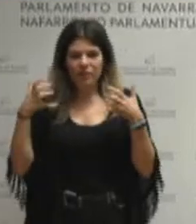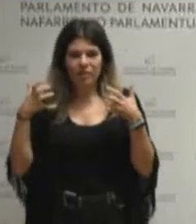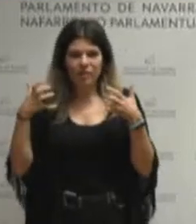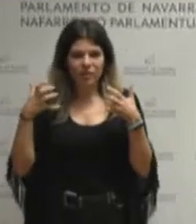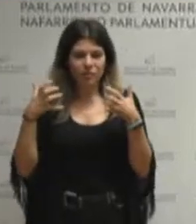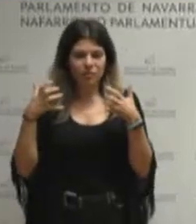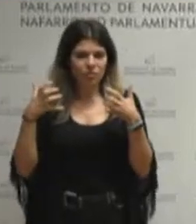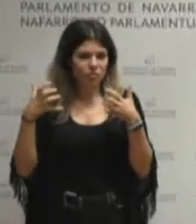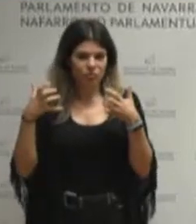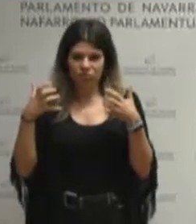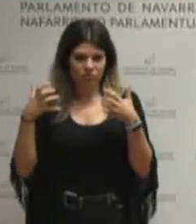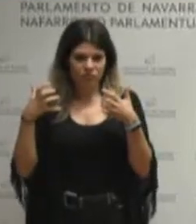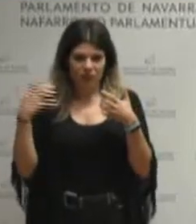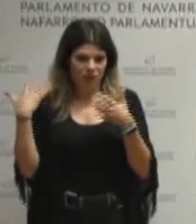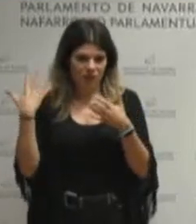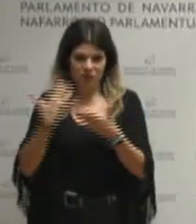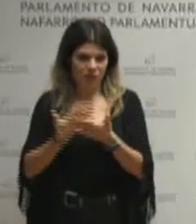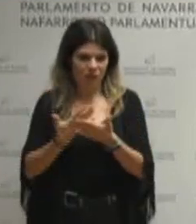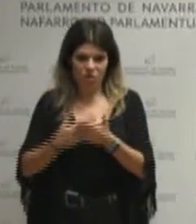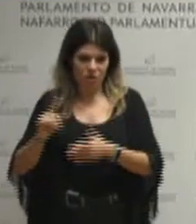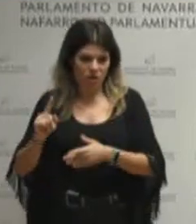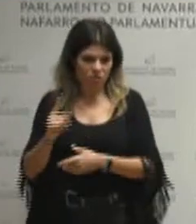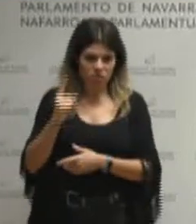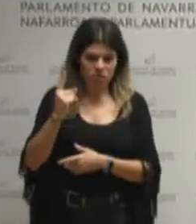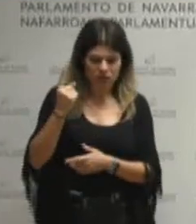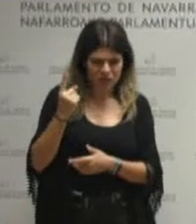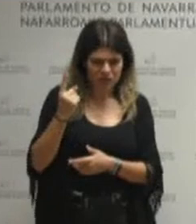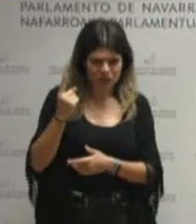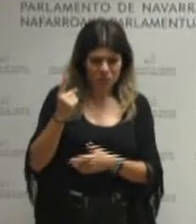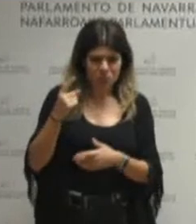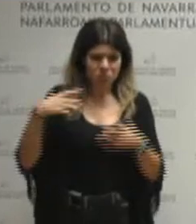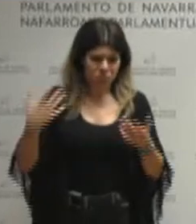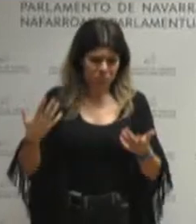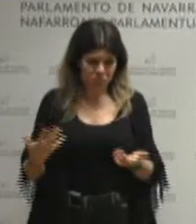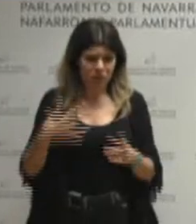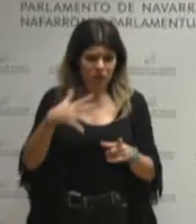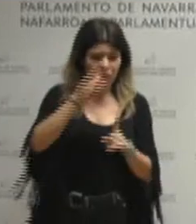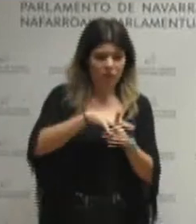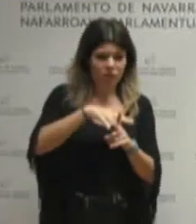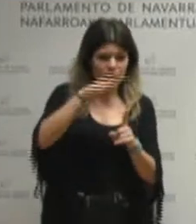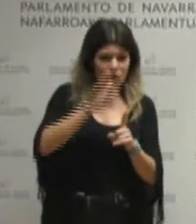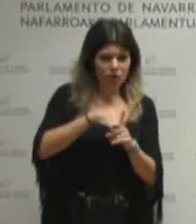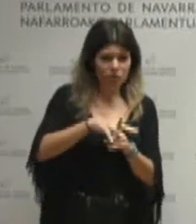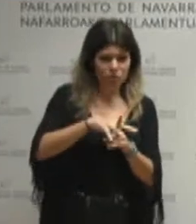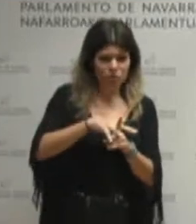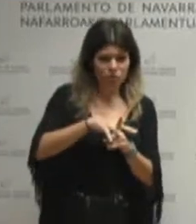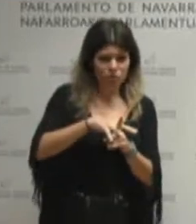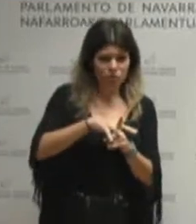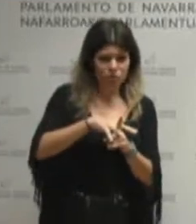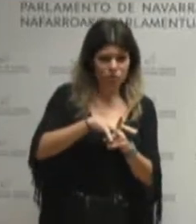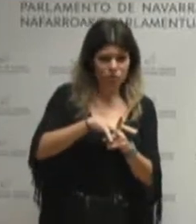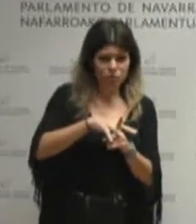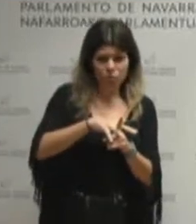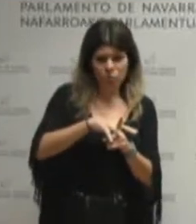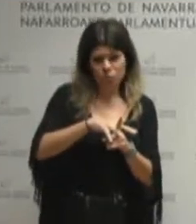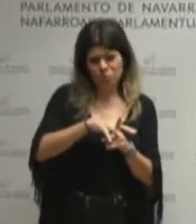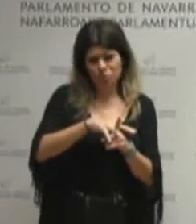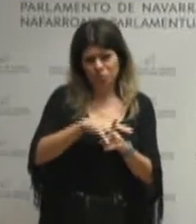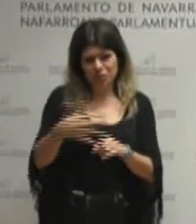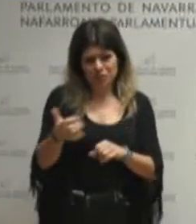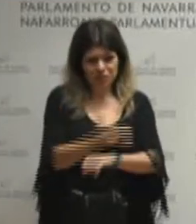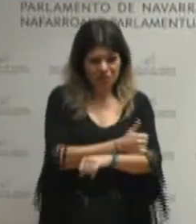erritarroi, fakturak, gero, eta gehiago garestitzen ari zaizkigunean, eta horrein arte, pobreziaren mugan zeuden,